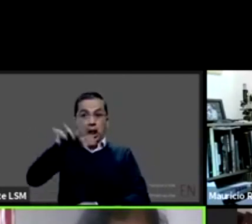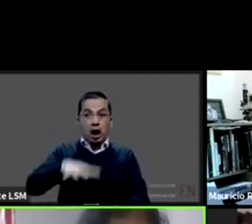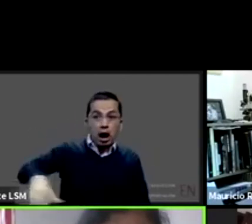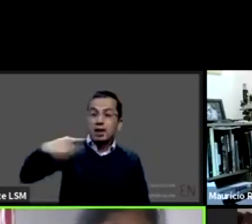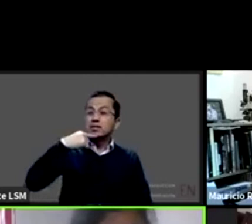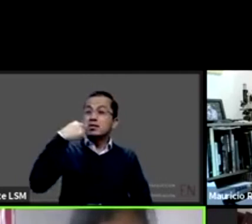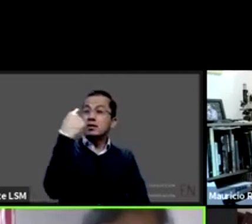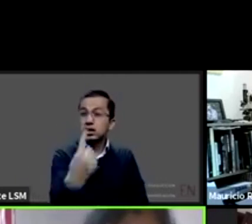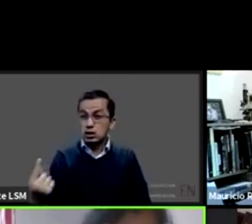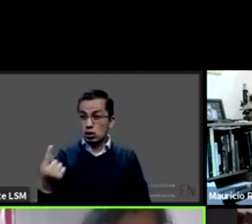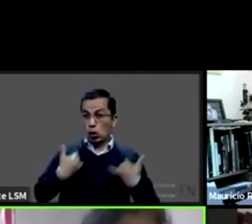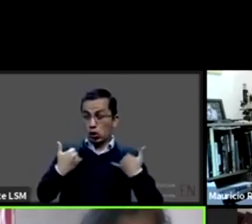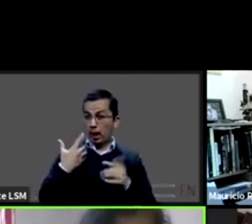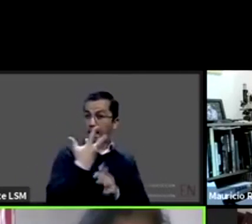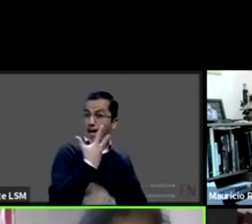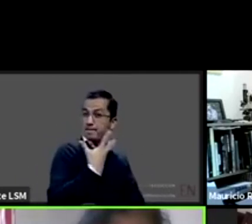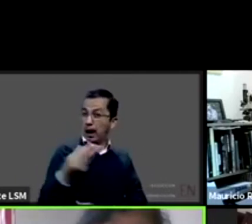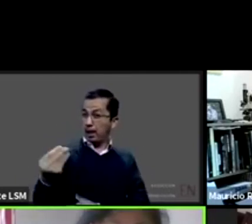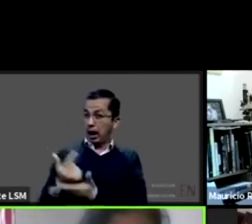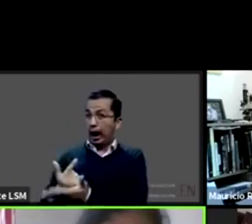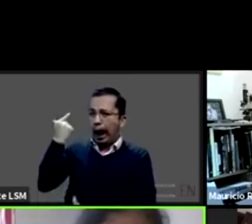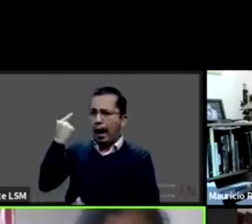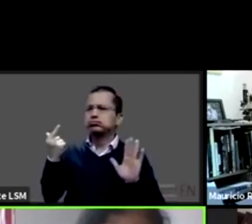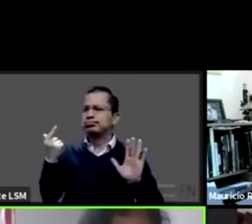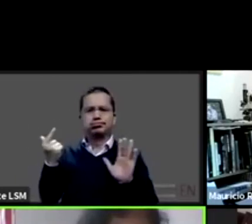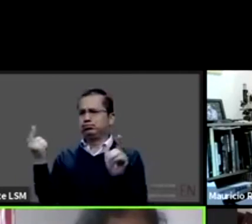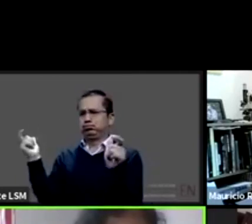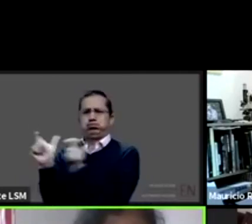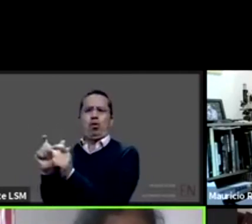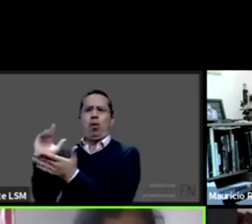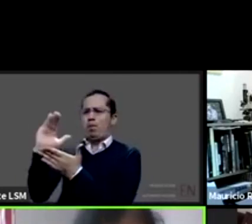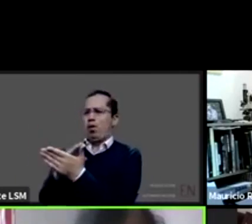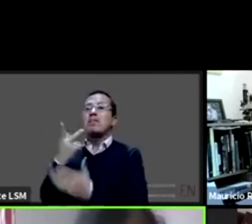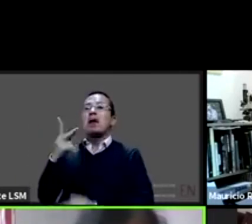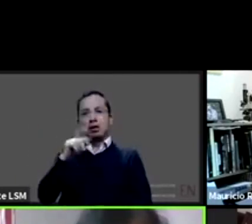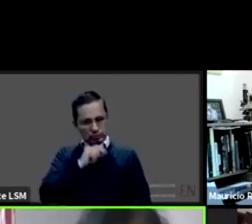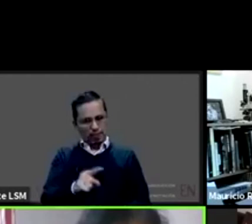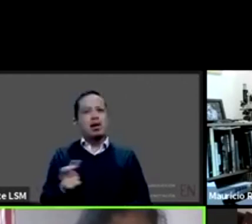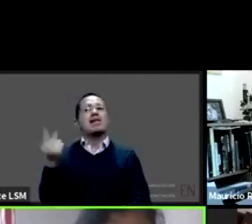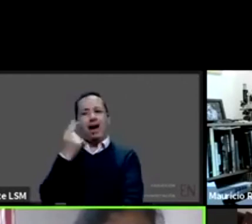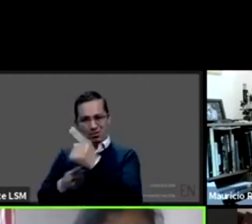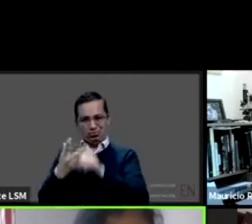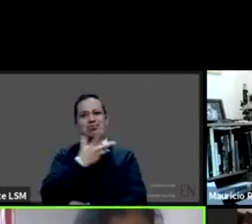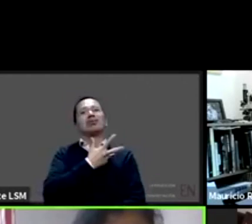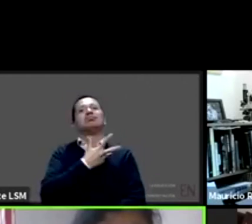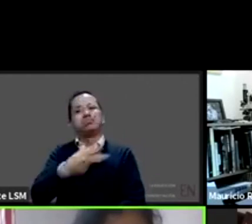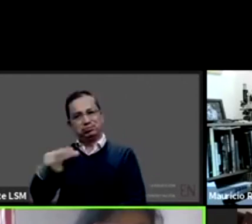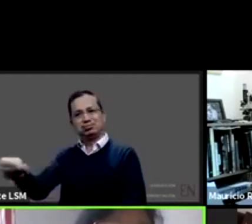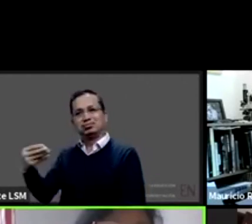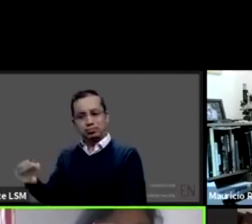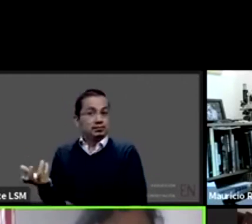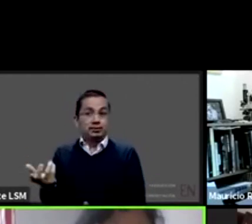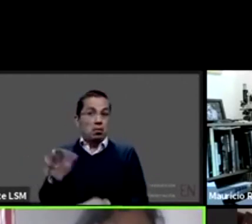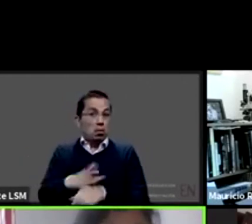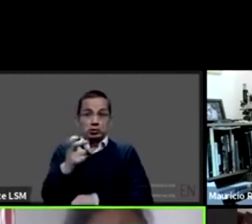adulto pero de todos modos le afecta ¿no? y de todos modos está ahí entonces lo primero es que esas